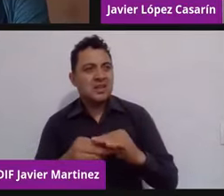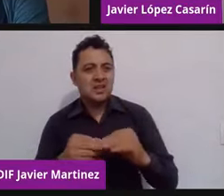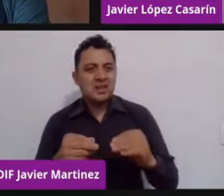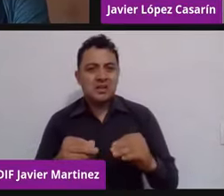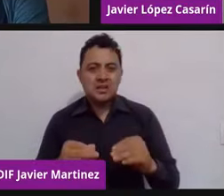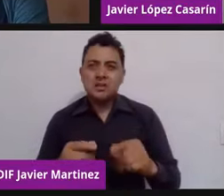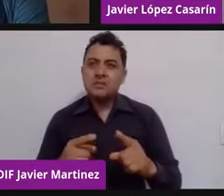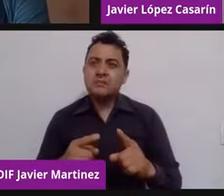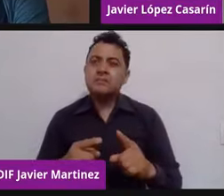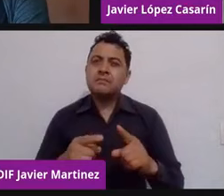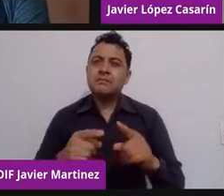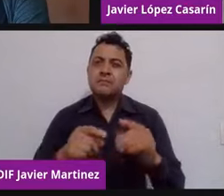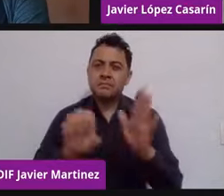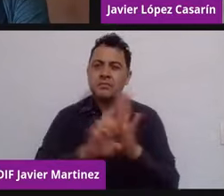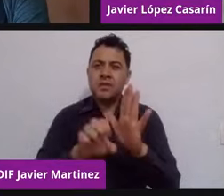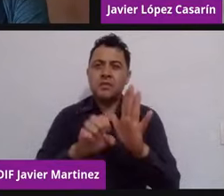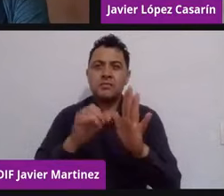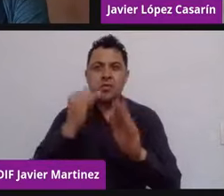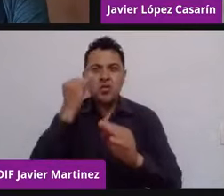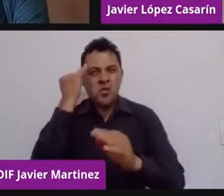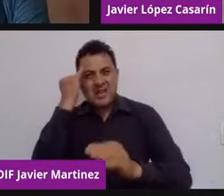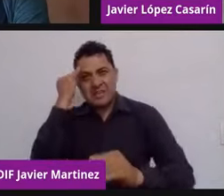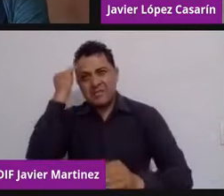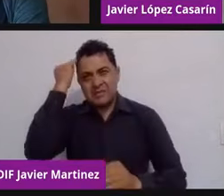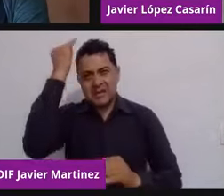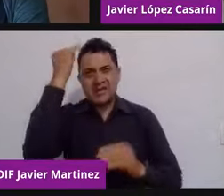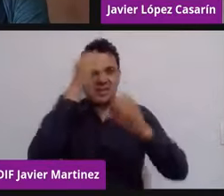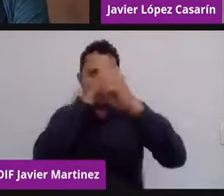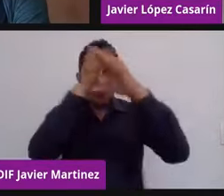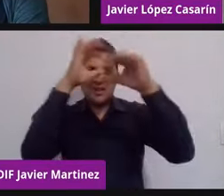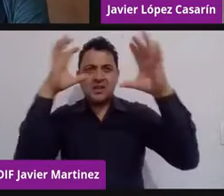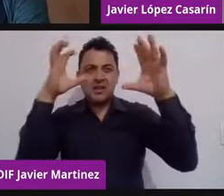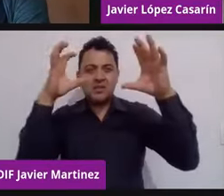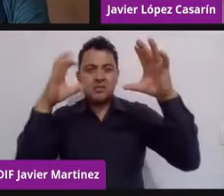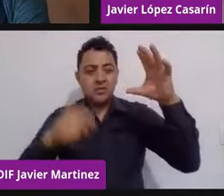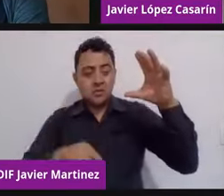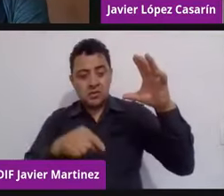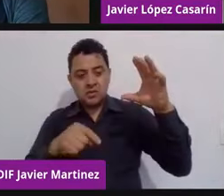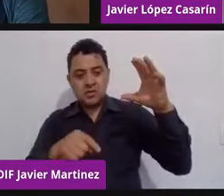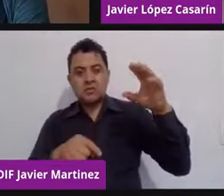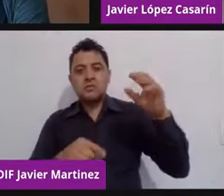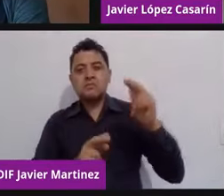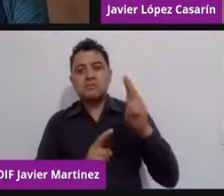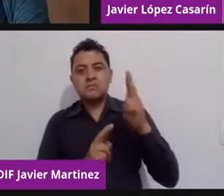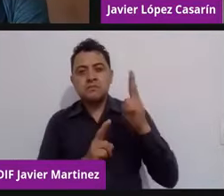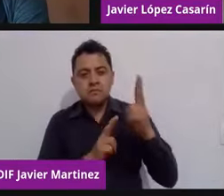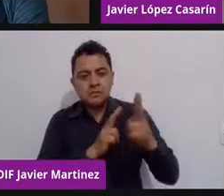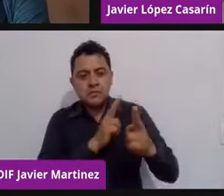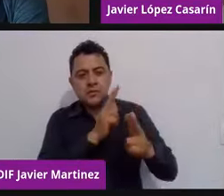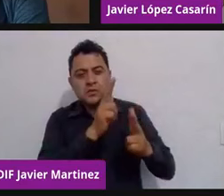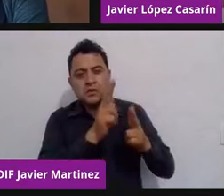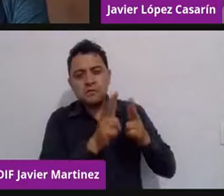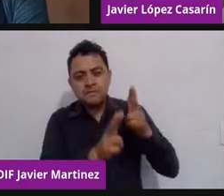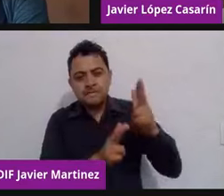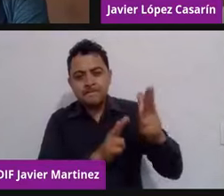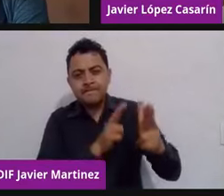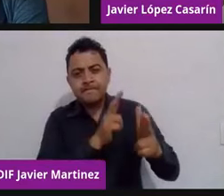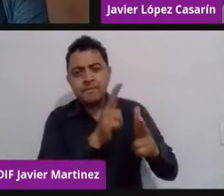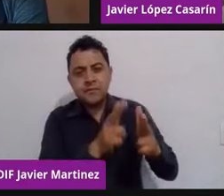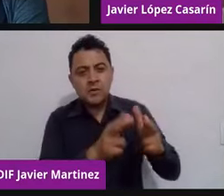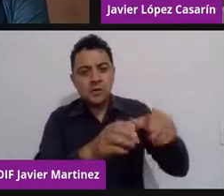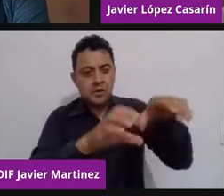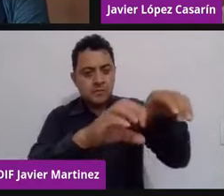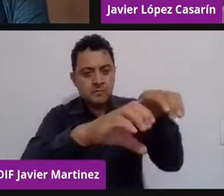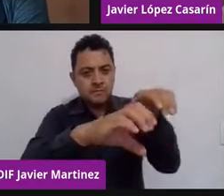que esto es un tren que lleva vagones, pues cada vagón conlleva o lleva información protegida.